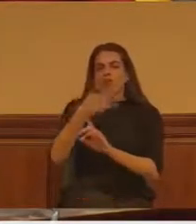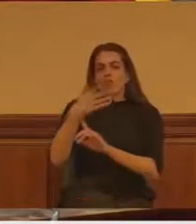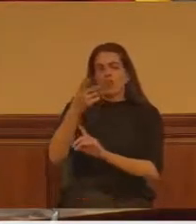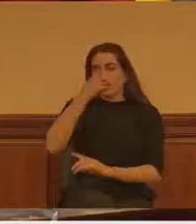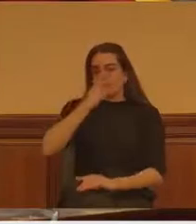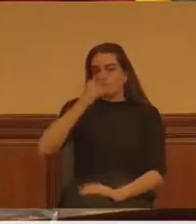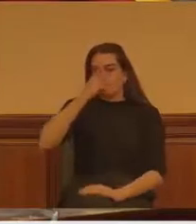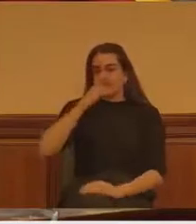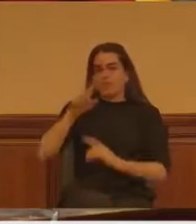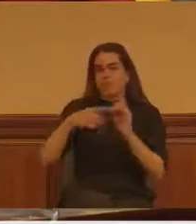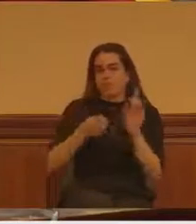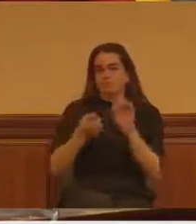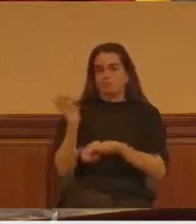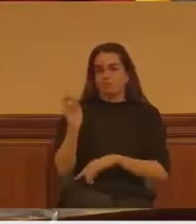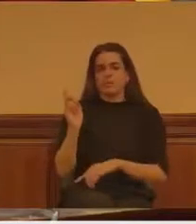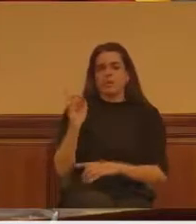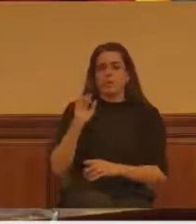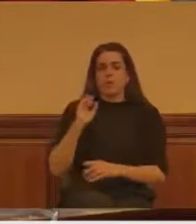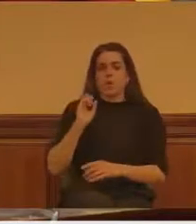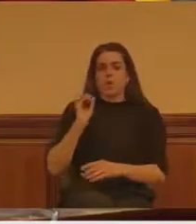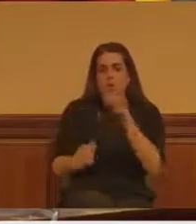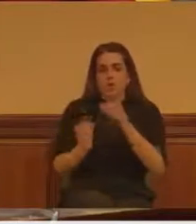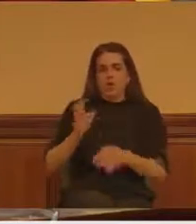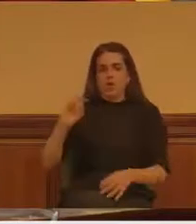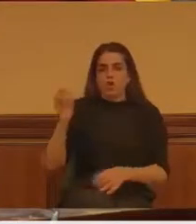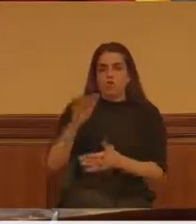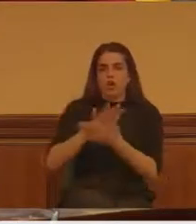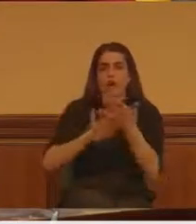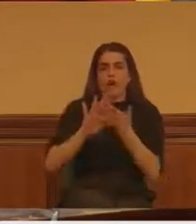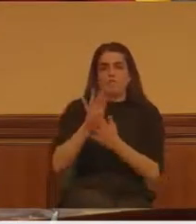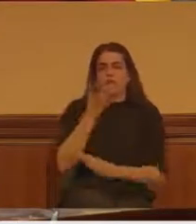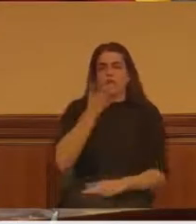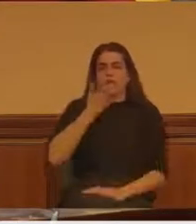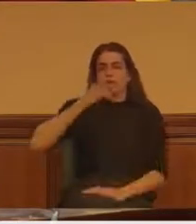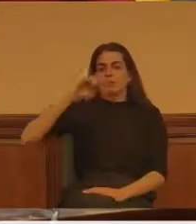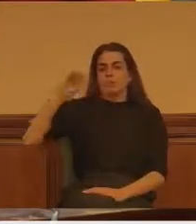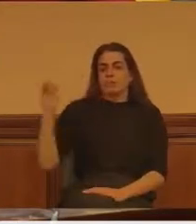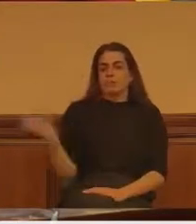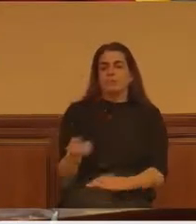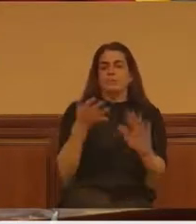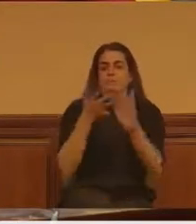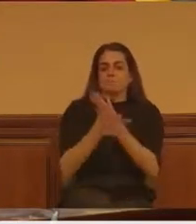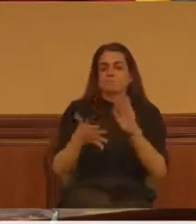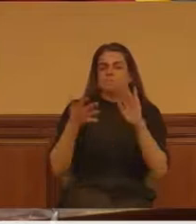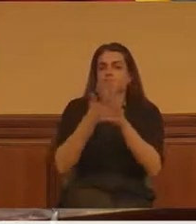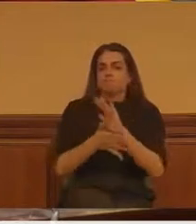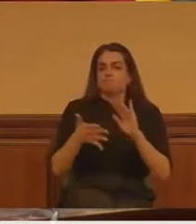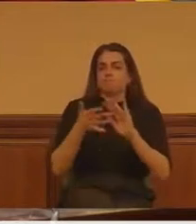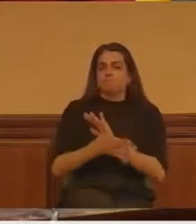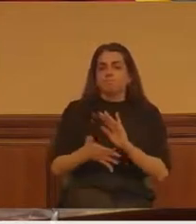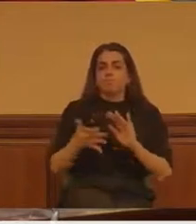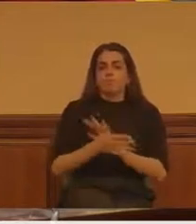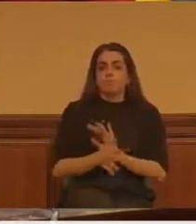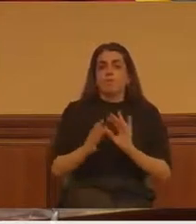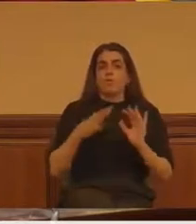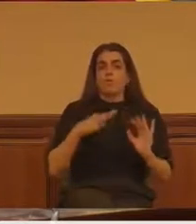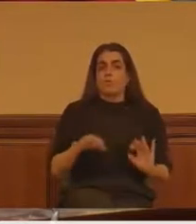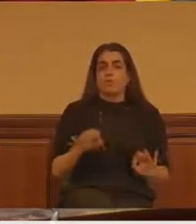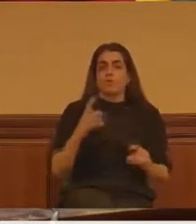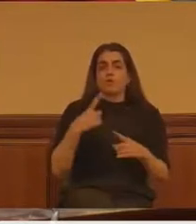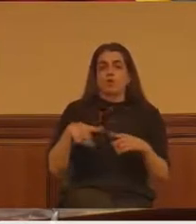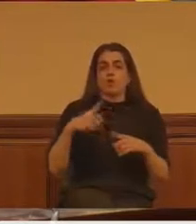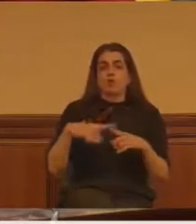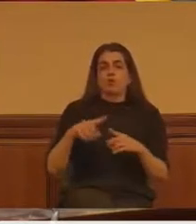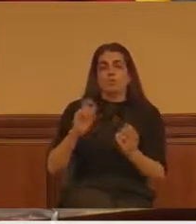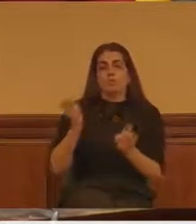Podríamos hablar de otros ejemplos de otros artistas que, bueno, han tenido cosas parecidas. No quiero